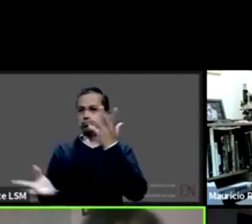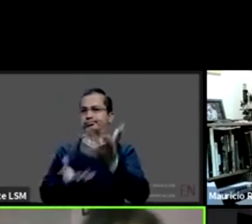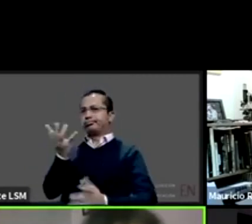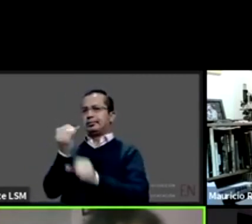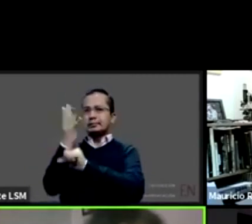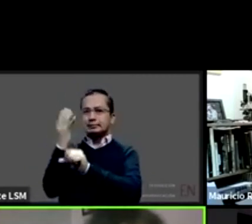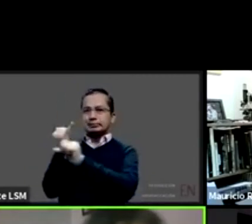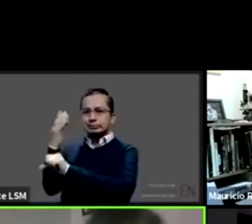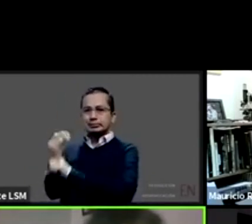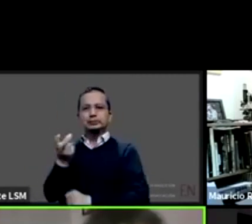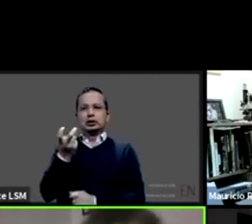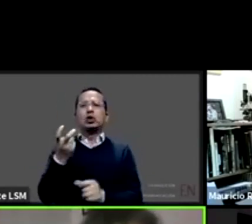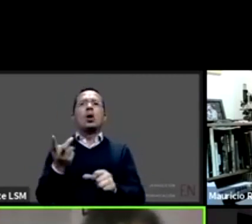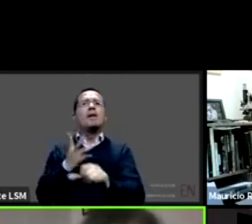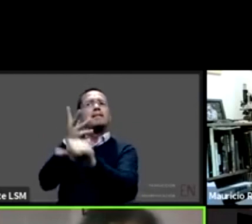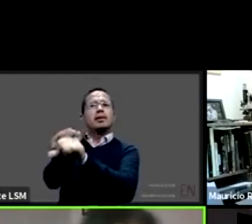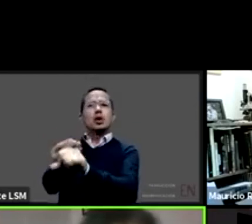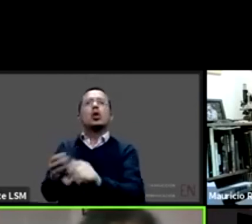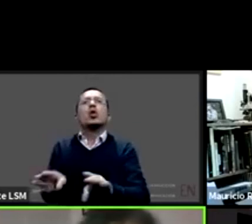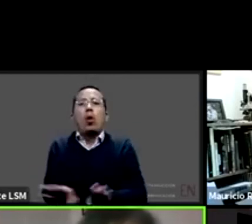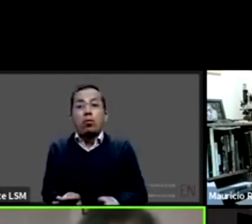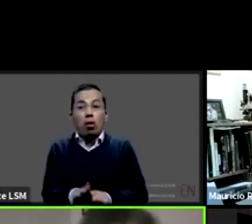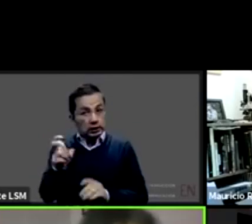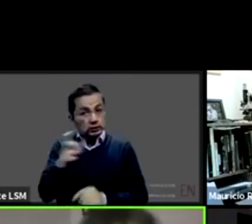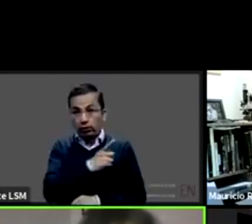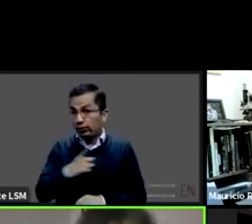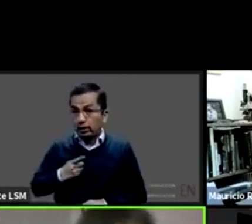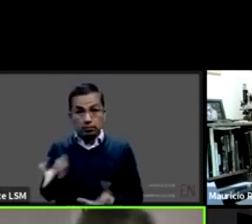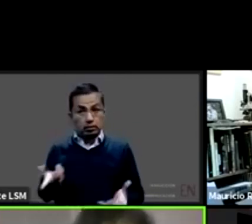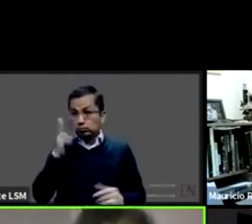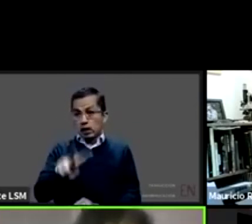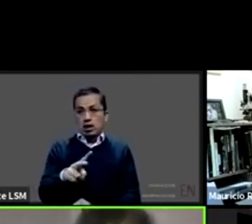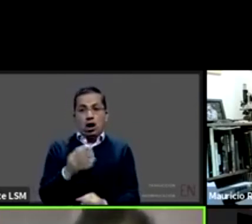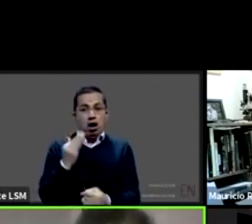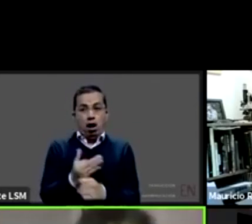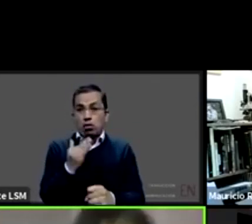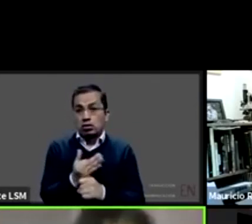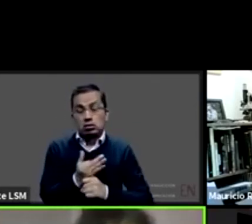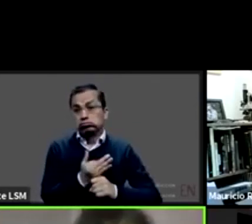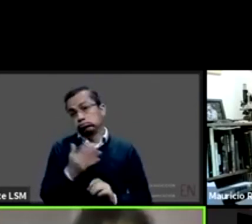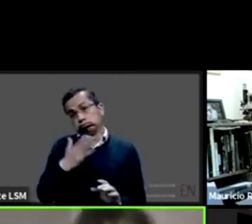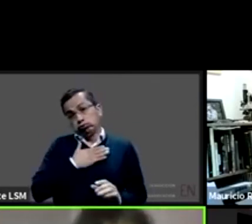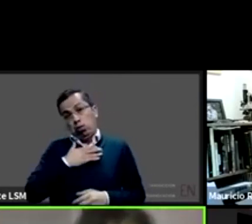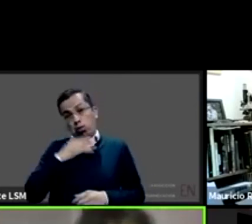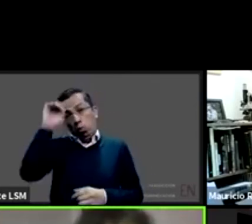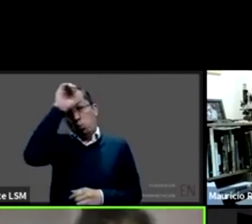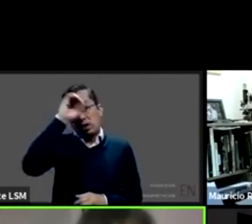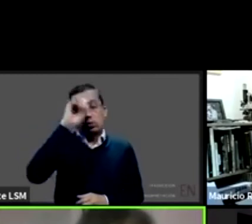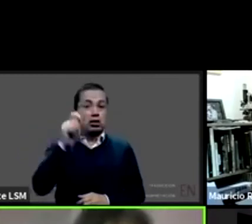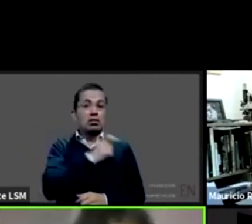futuro y entonces pues la carta de entrada es que esto tendría que ser protocolos tendrían que ser de